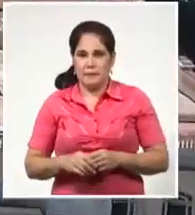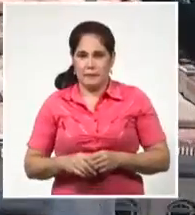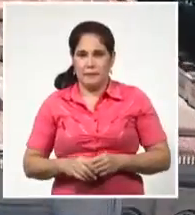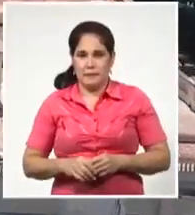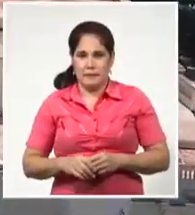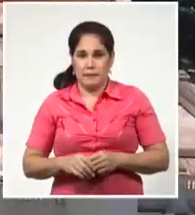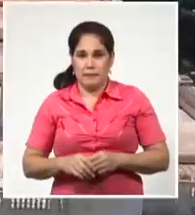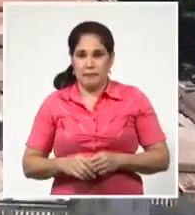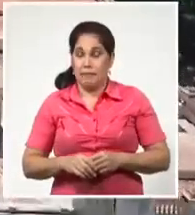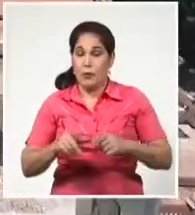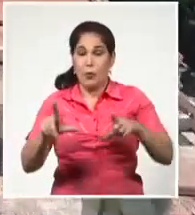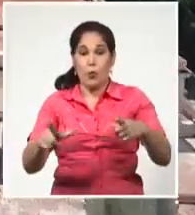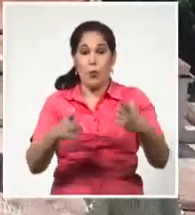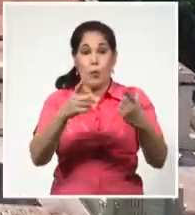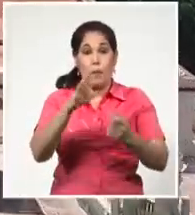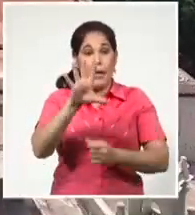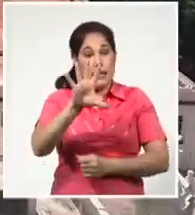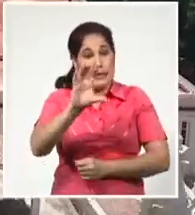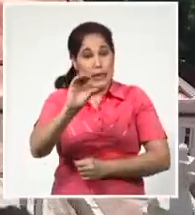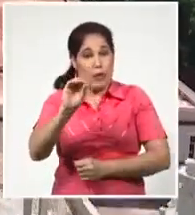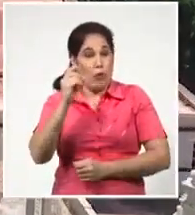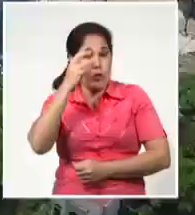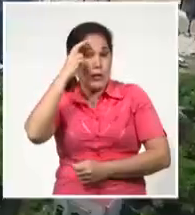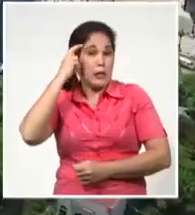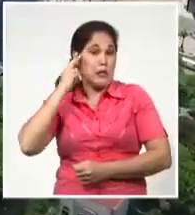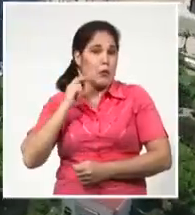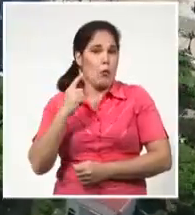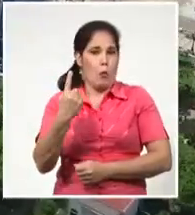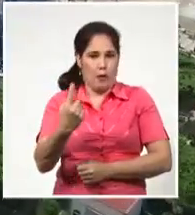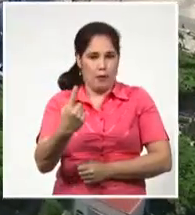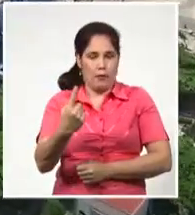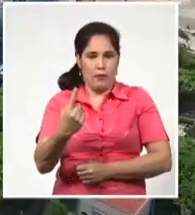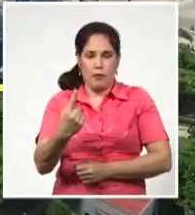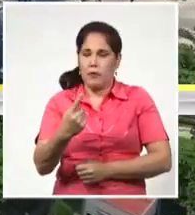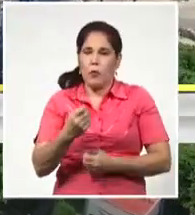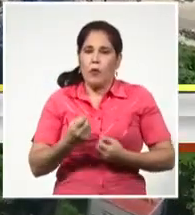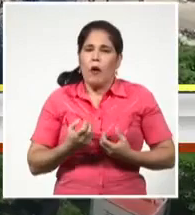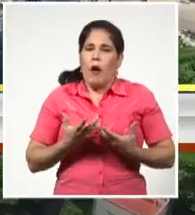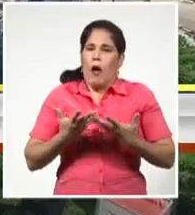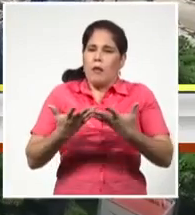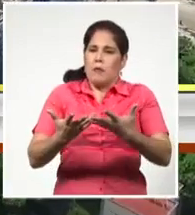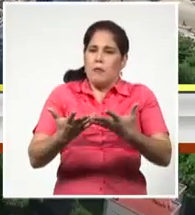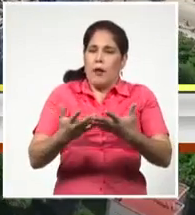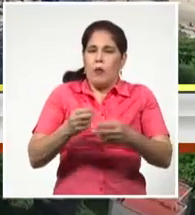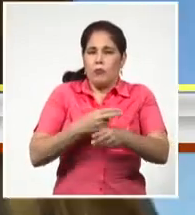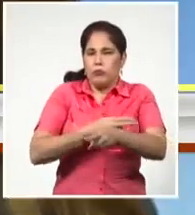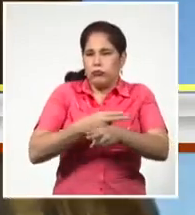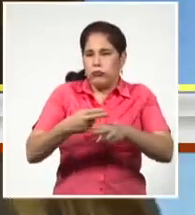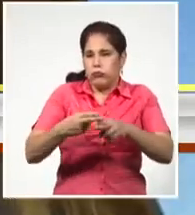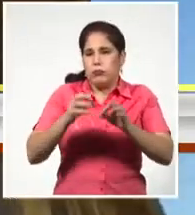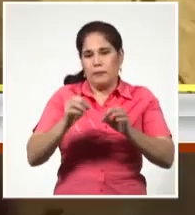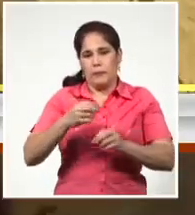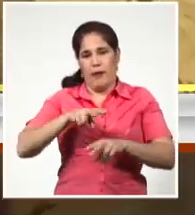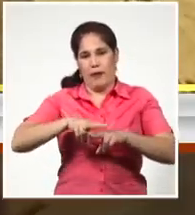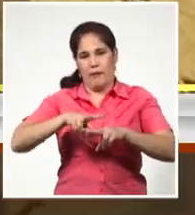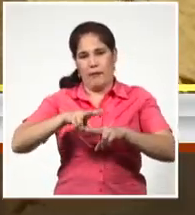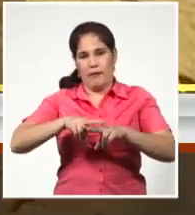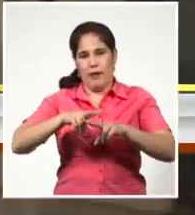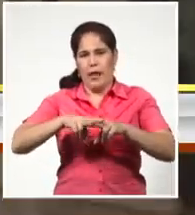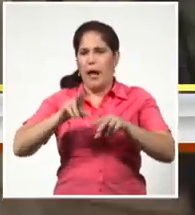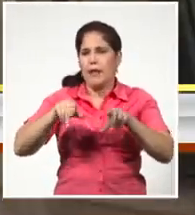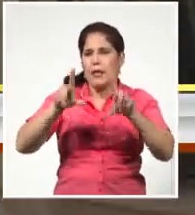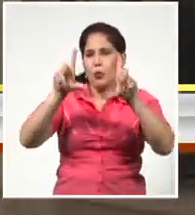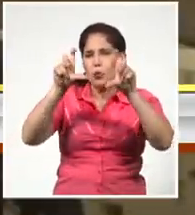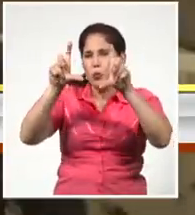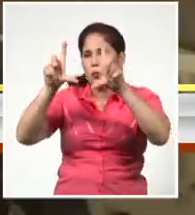Ya cumple cinco siglos y un año. La admiramos y la hemos visto crecer. La retratamos a veces